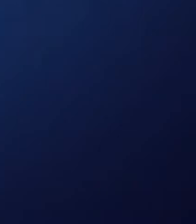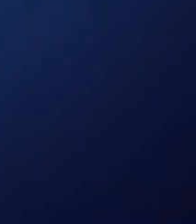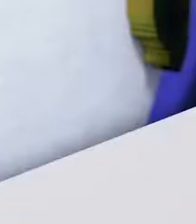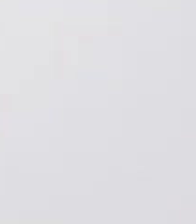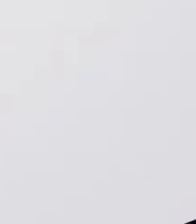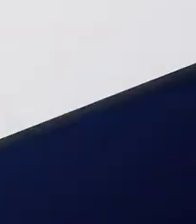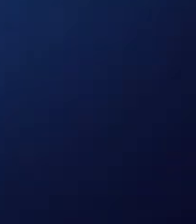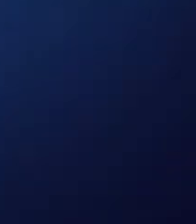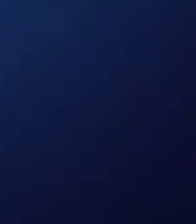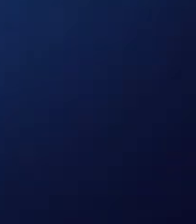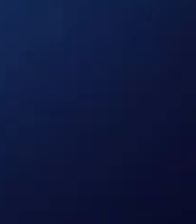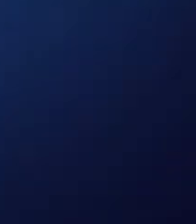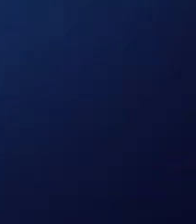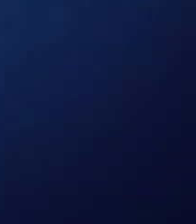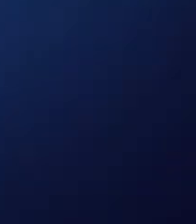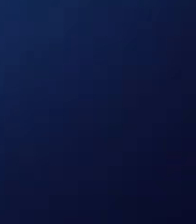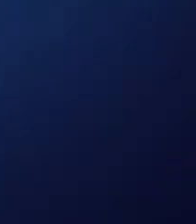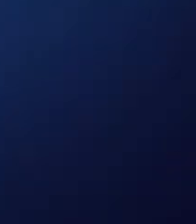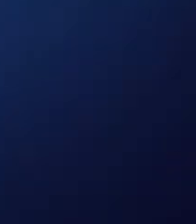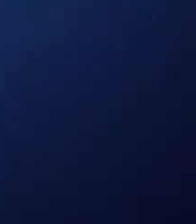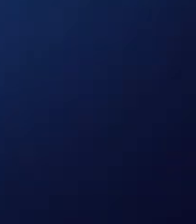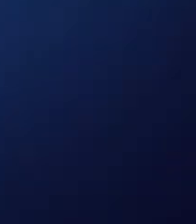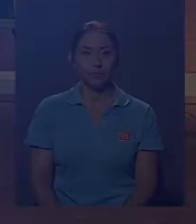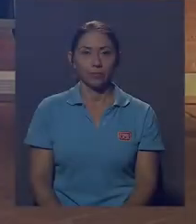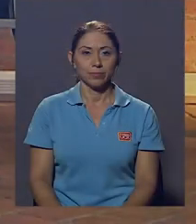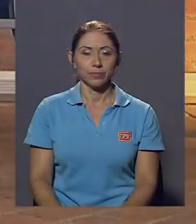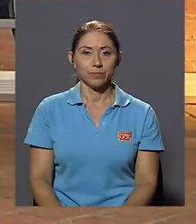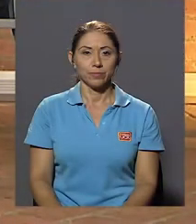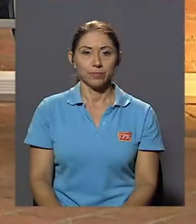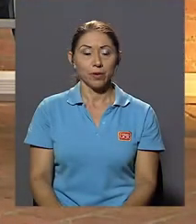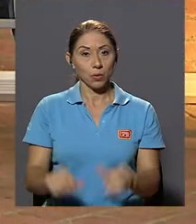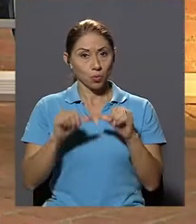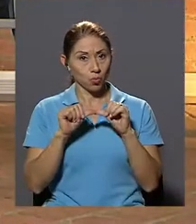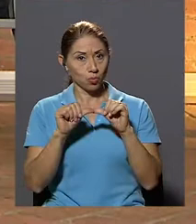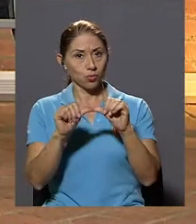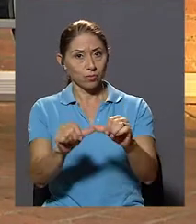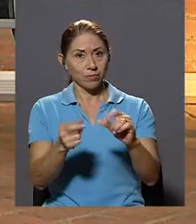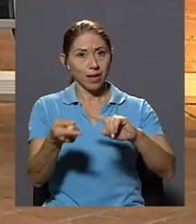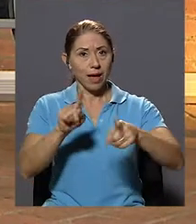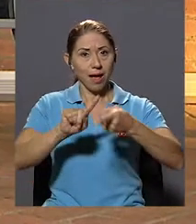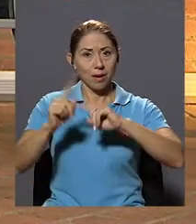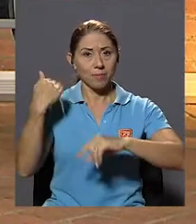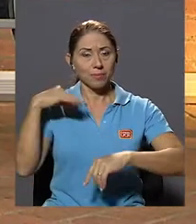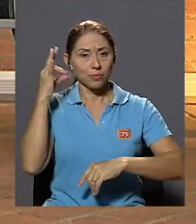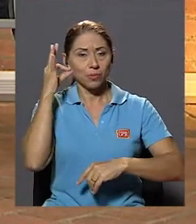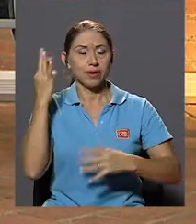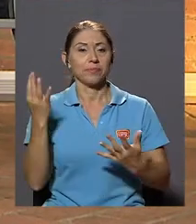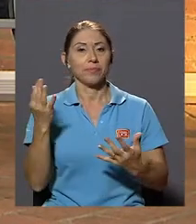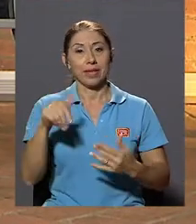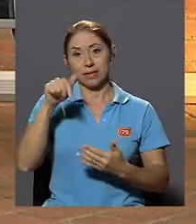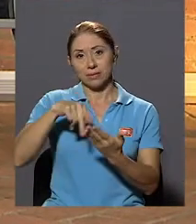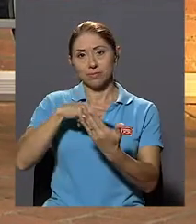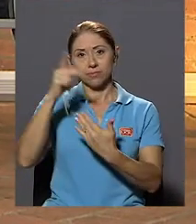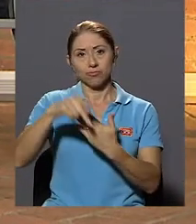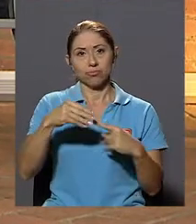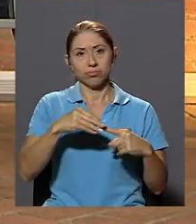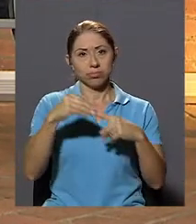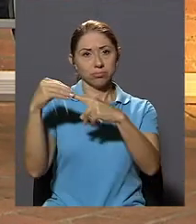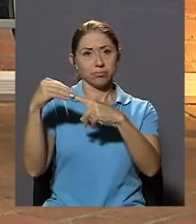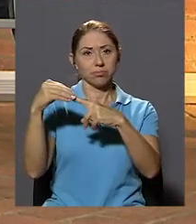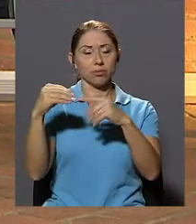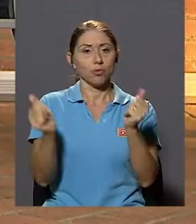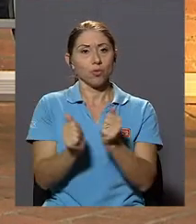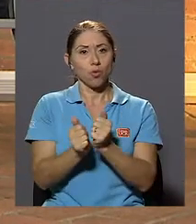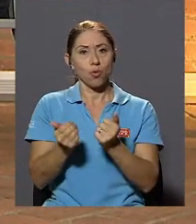Música Música Música Continuamos amigas y amigos En este programa